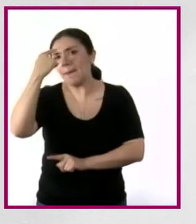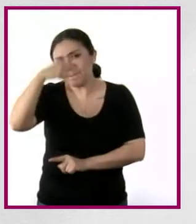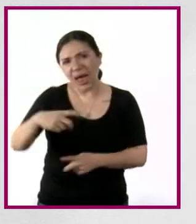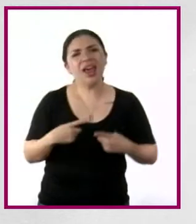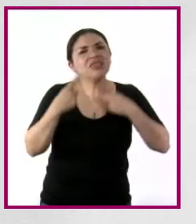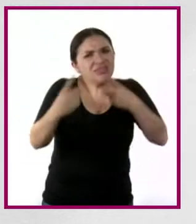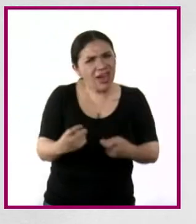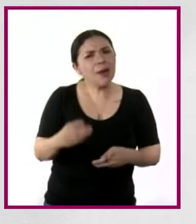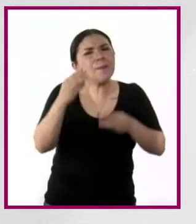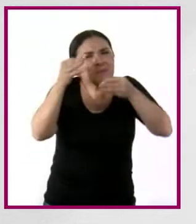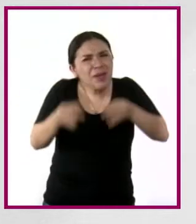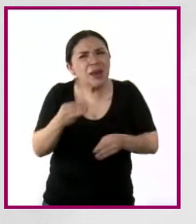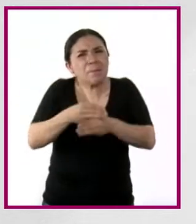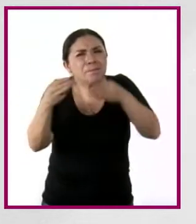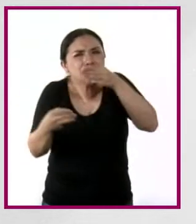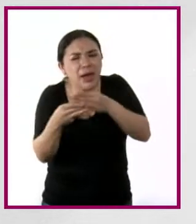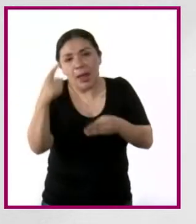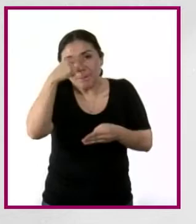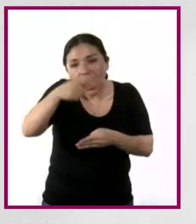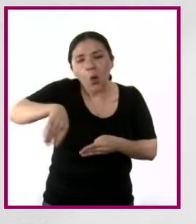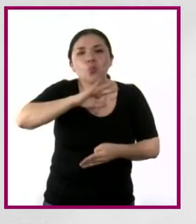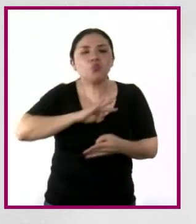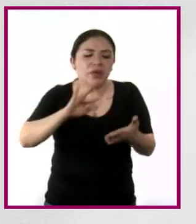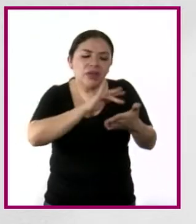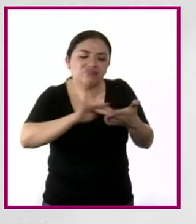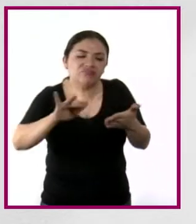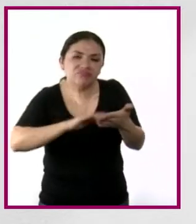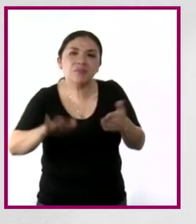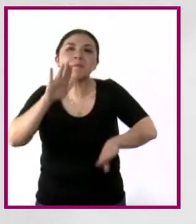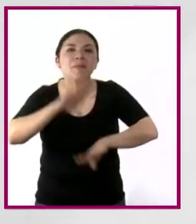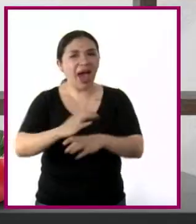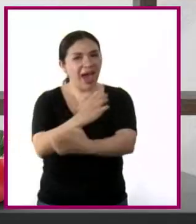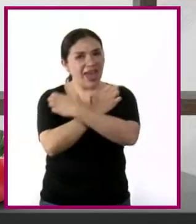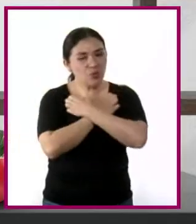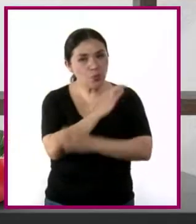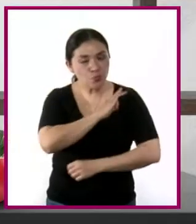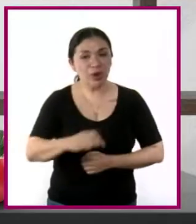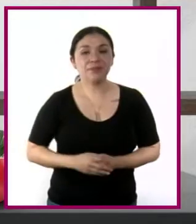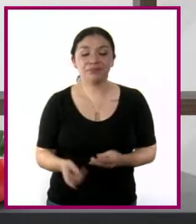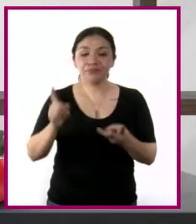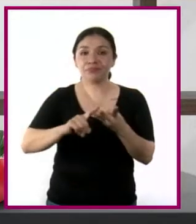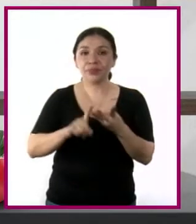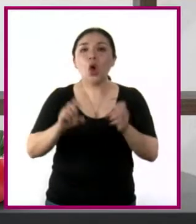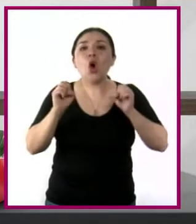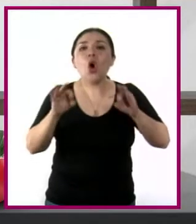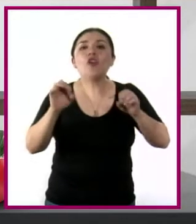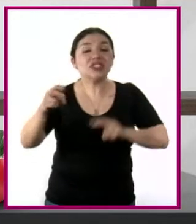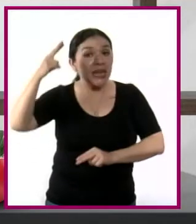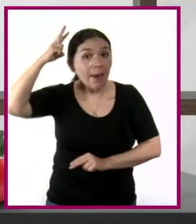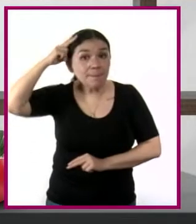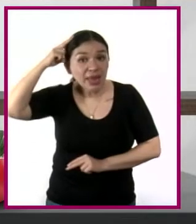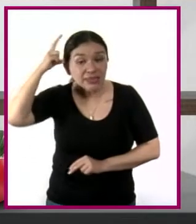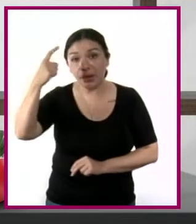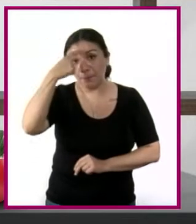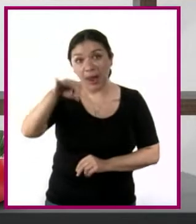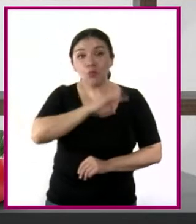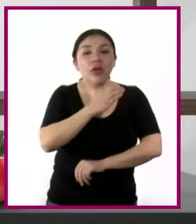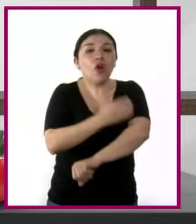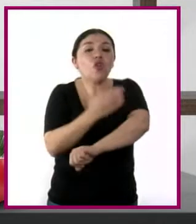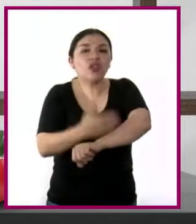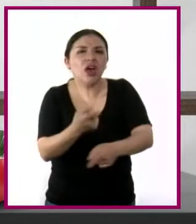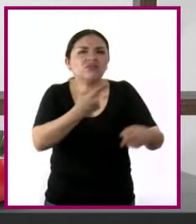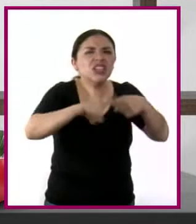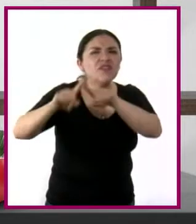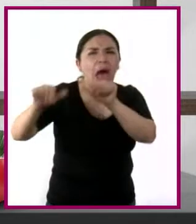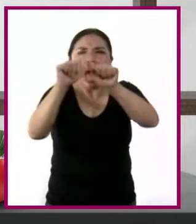de garantizar materiales de lectura para apoyar la educación en todos los niveles y el Departamento de Bellas Artes para coordinar las actividades